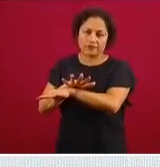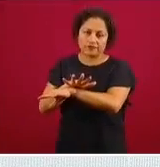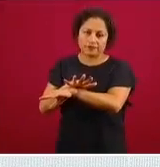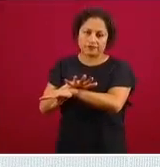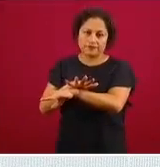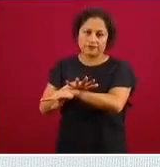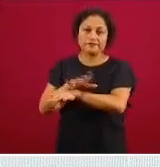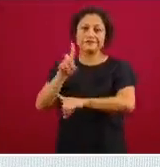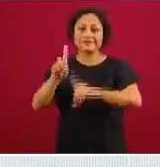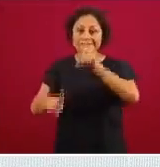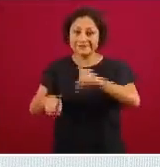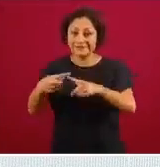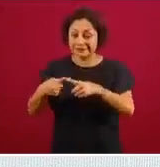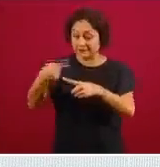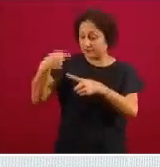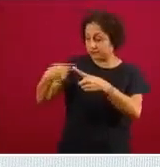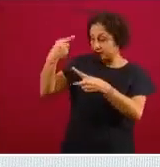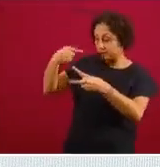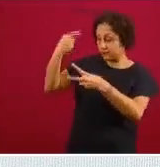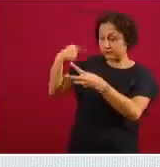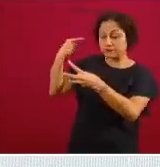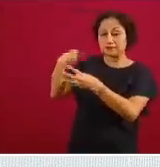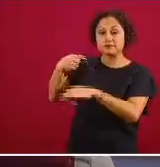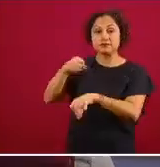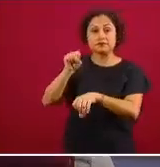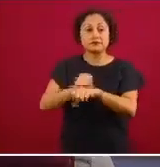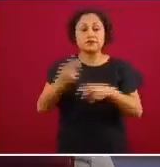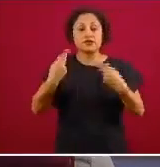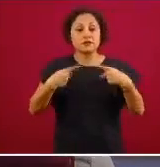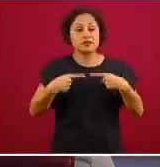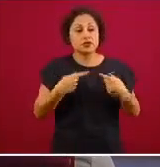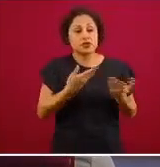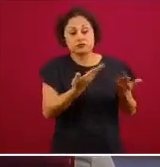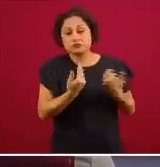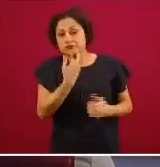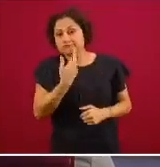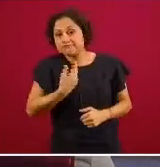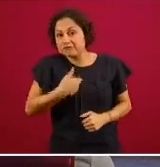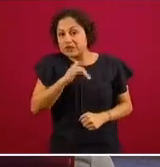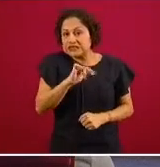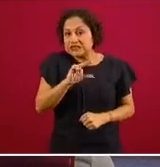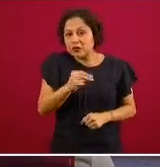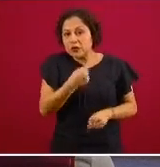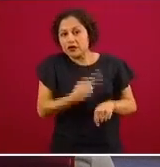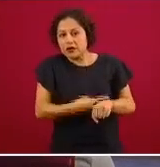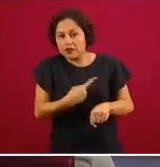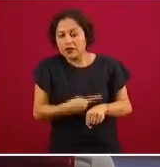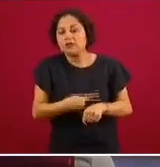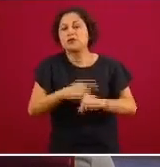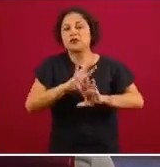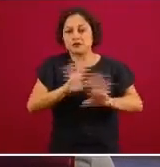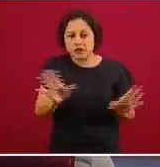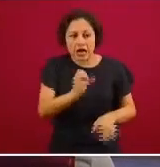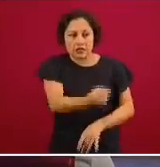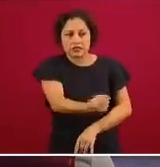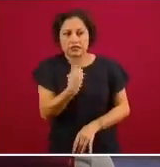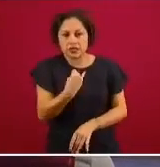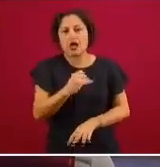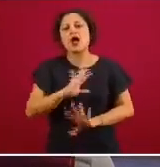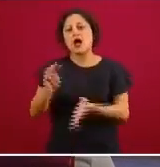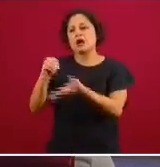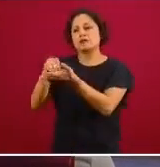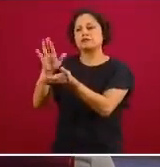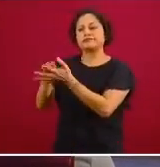pertenecen a la semana 15 y si ya salió ese resultado los casos se reclasifican como casos confirmados así